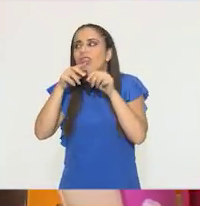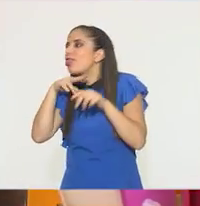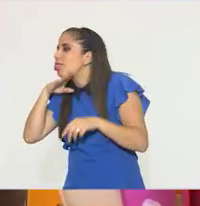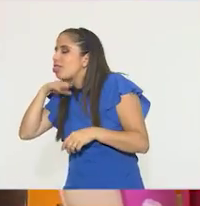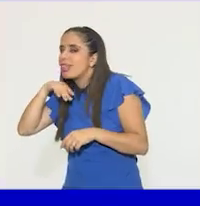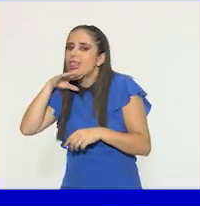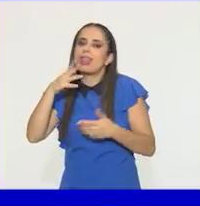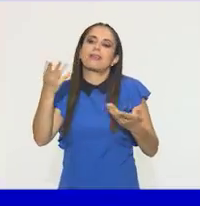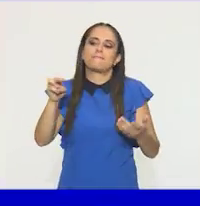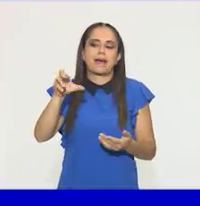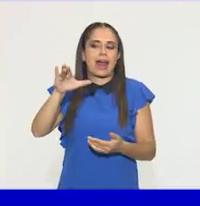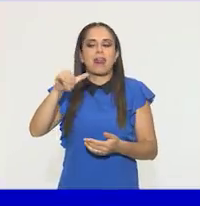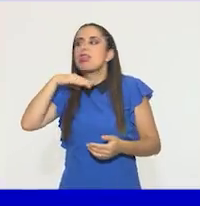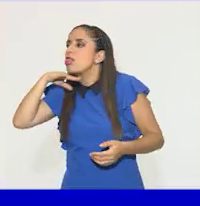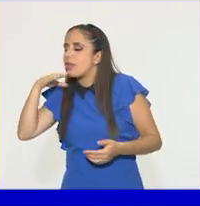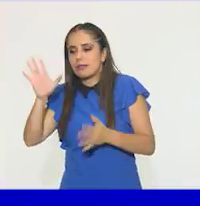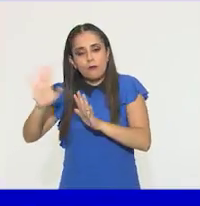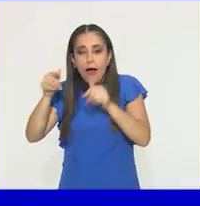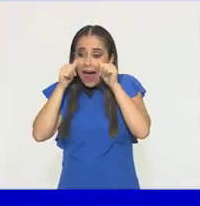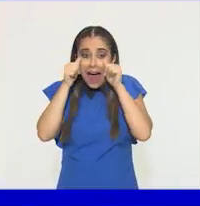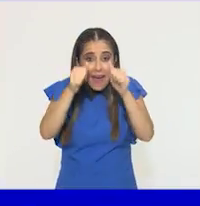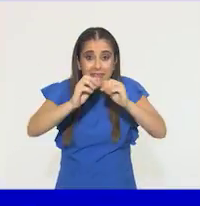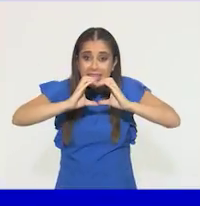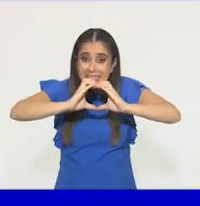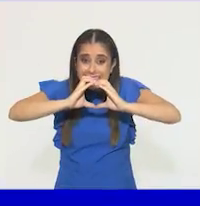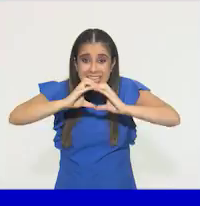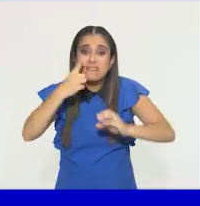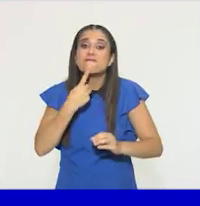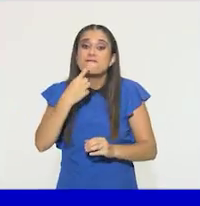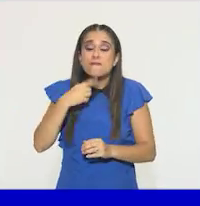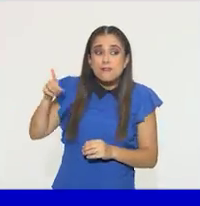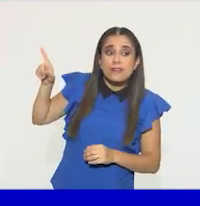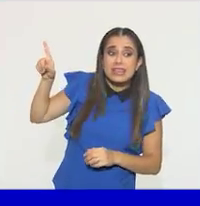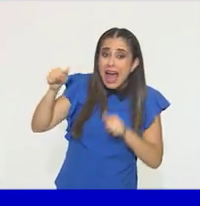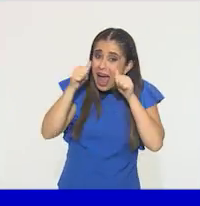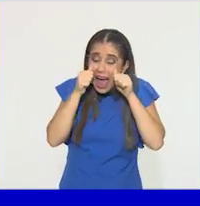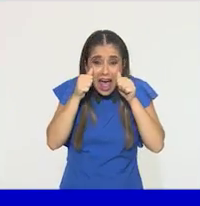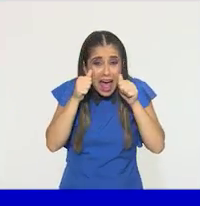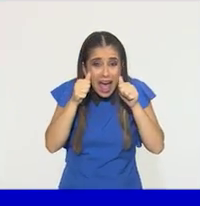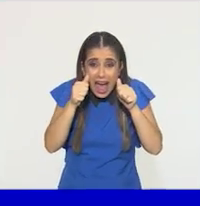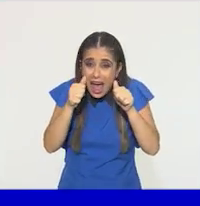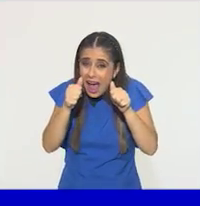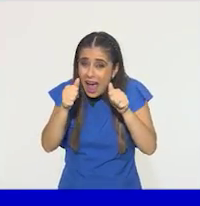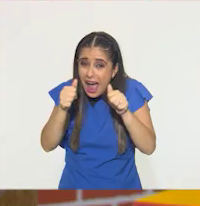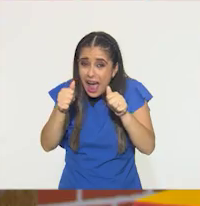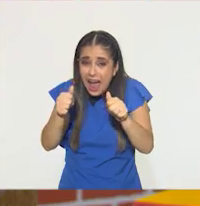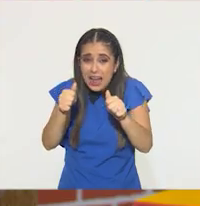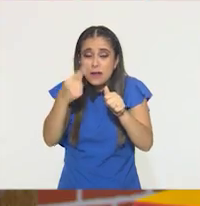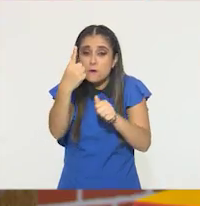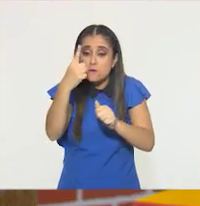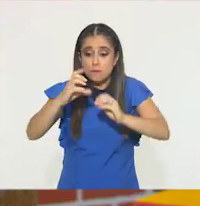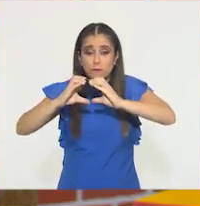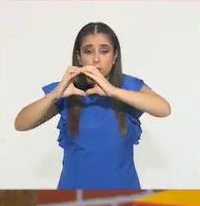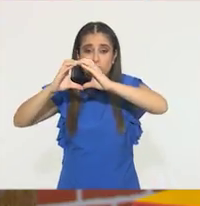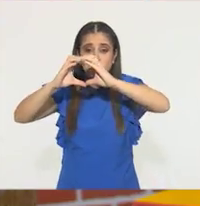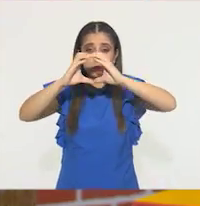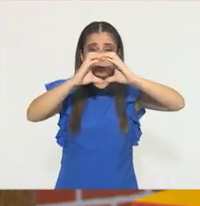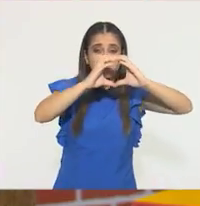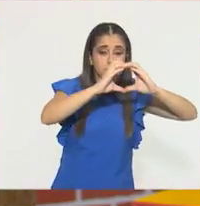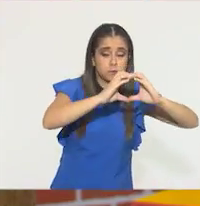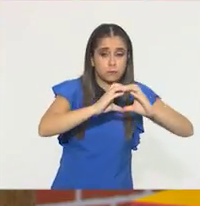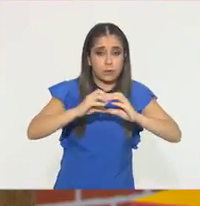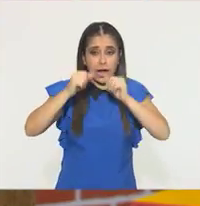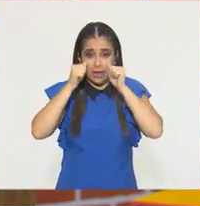se distrajo María. Perdón. Vamos bien. Bien, chicos. Lo que estamos haciendo es poniendo atención a un objeto, a un círculo.